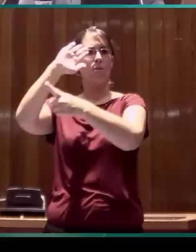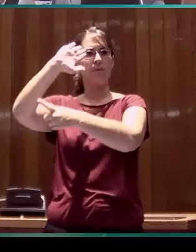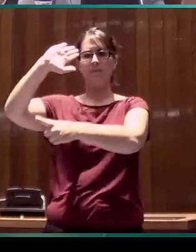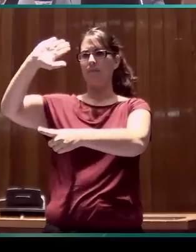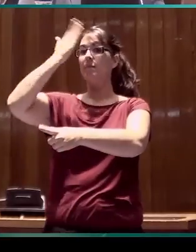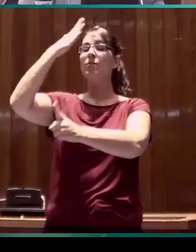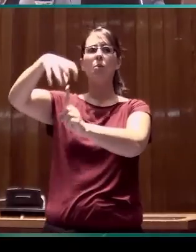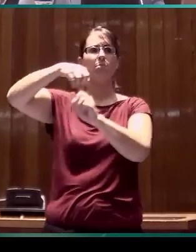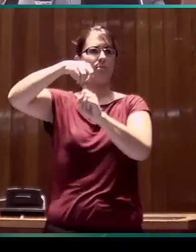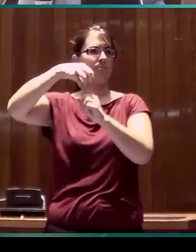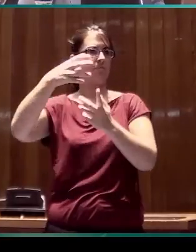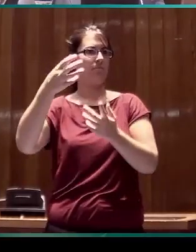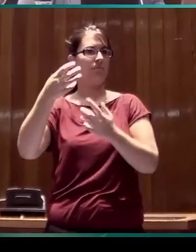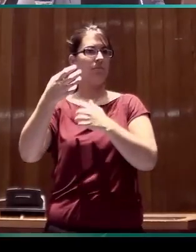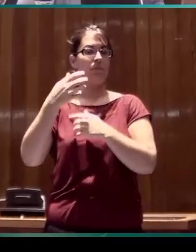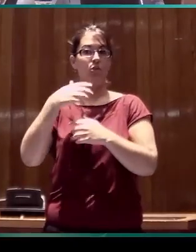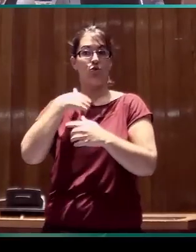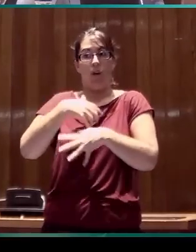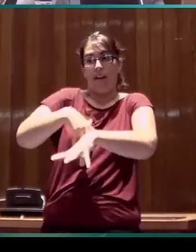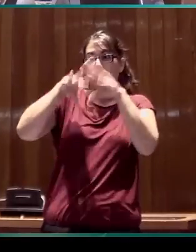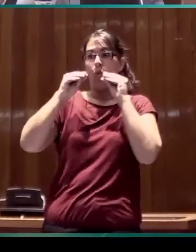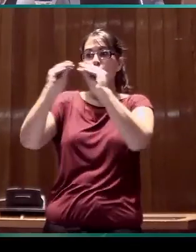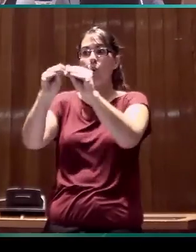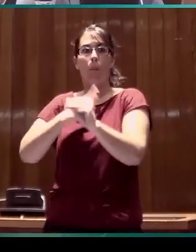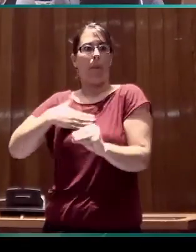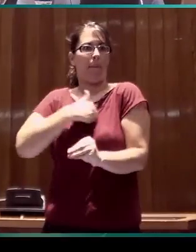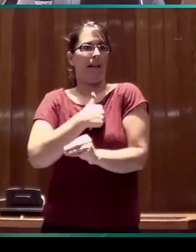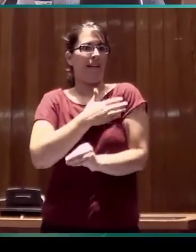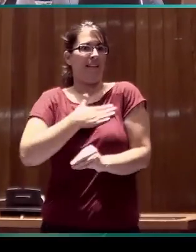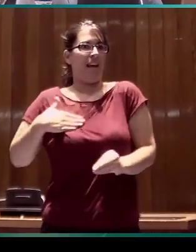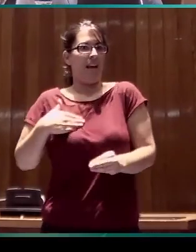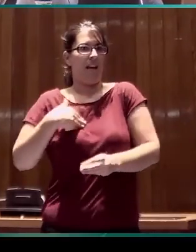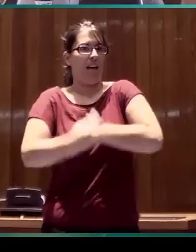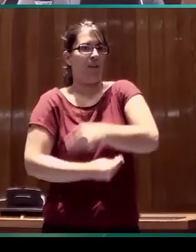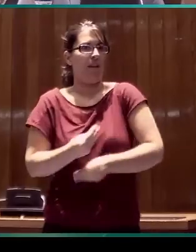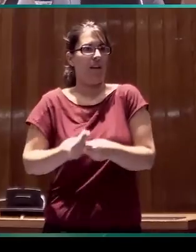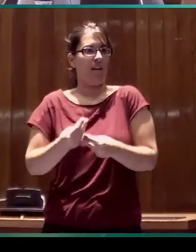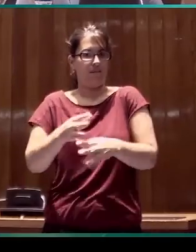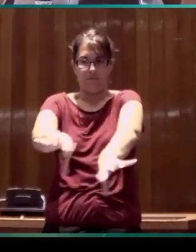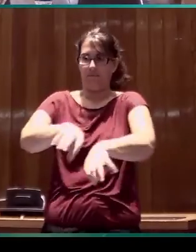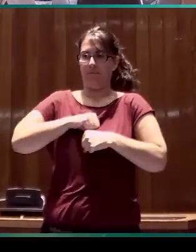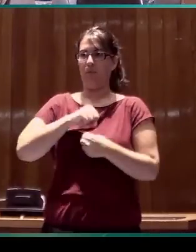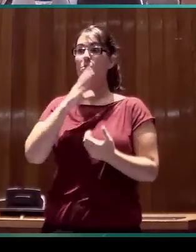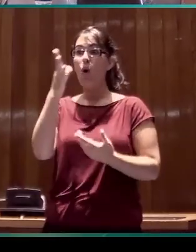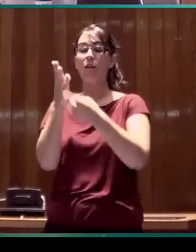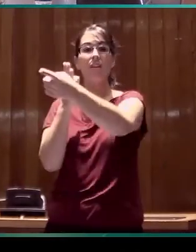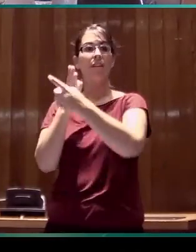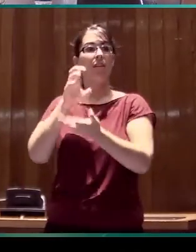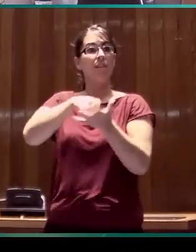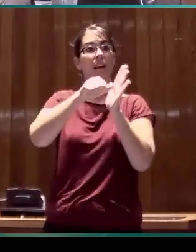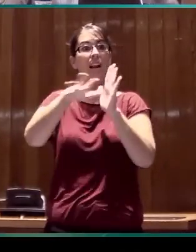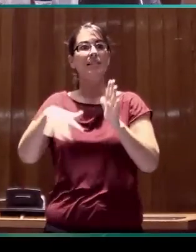Y entiendo que ese es el papel que quiere desempeñar, precisamente porque intenta vincular